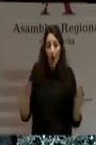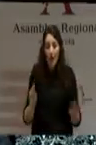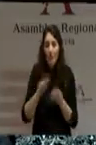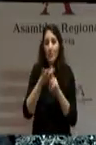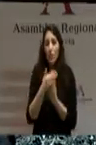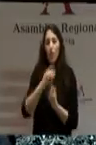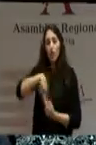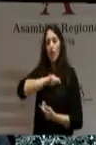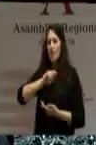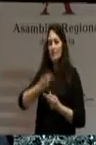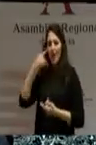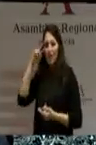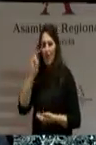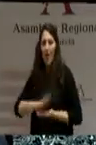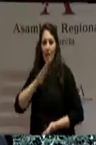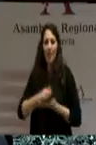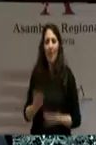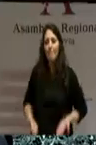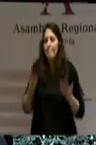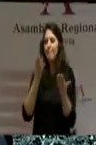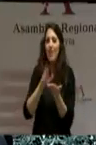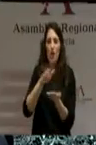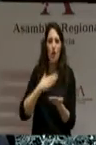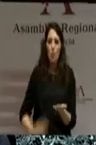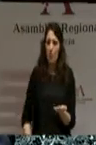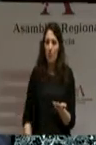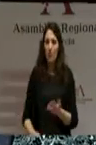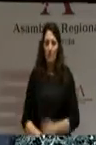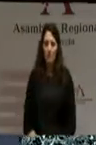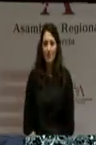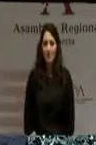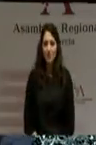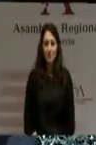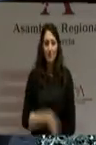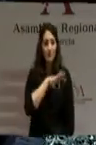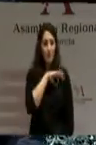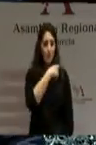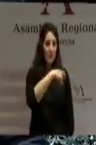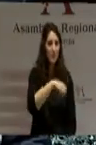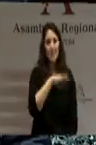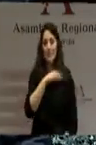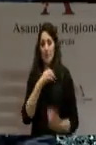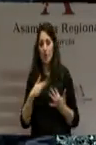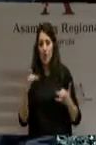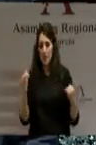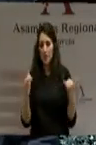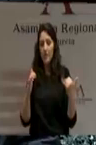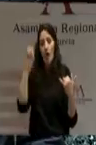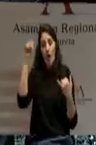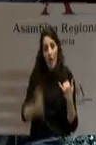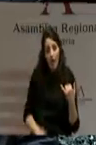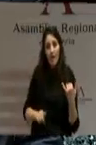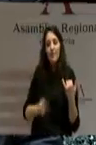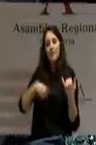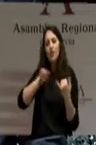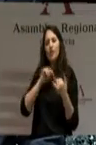nuestra capacidad al servicio de nuestra región. Señor presidente, señorías, hoy depositamos la